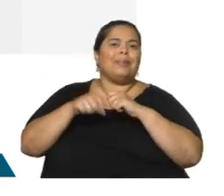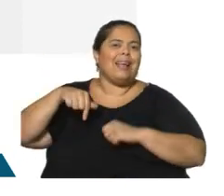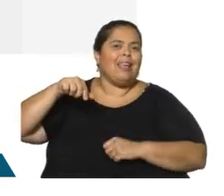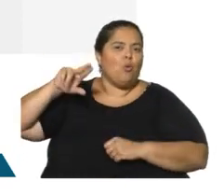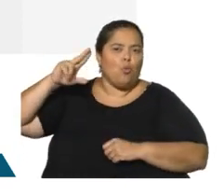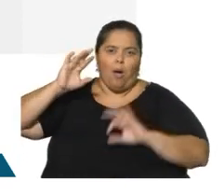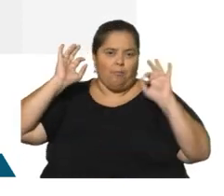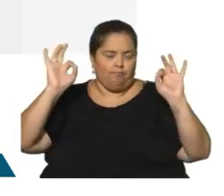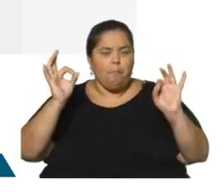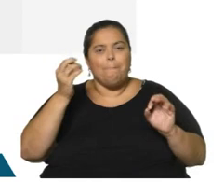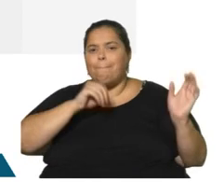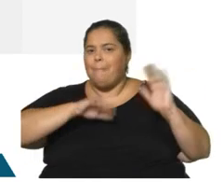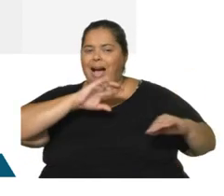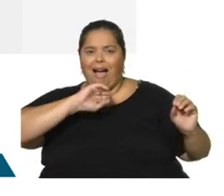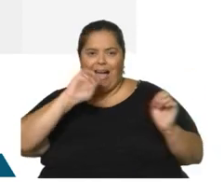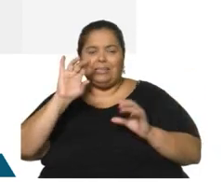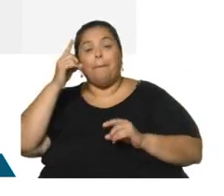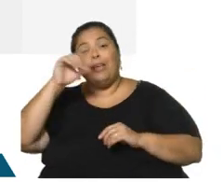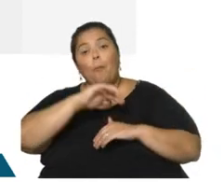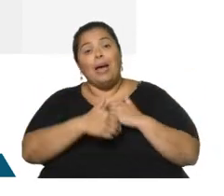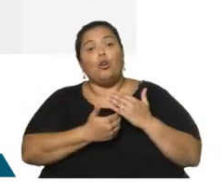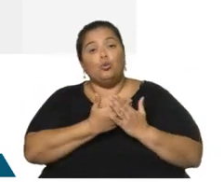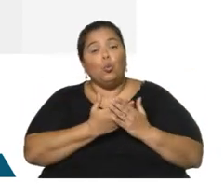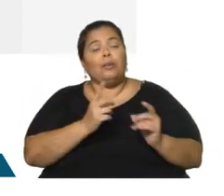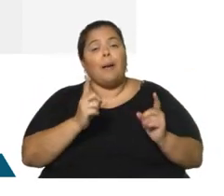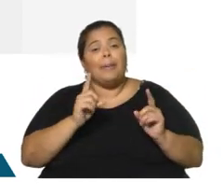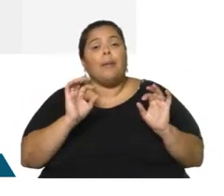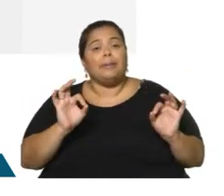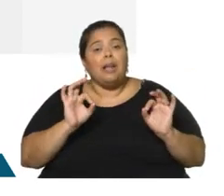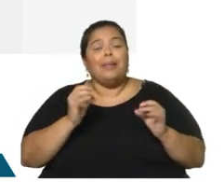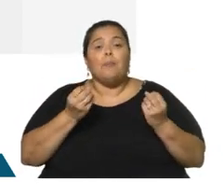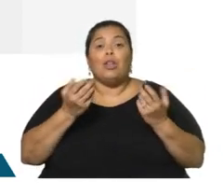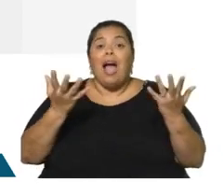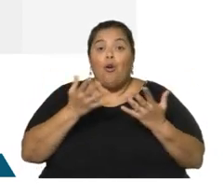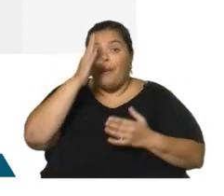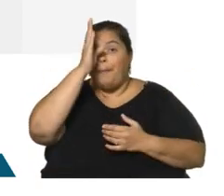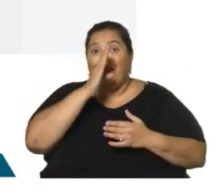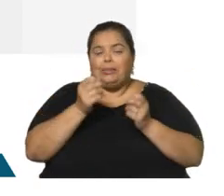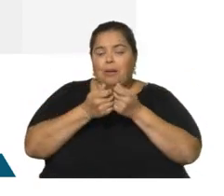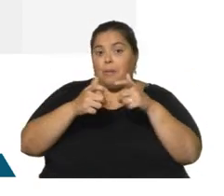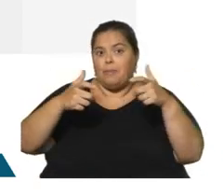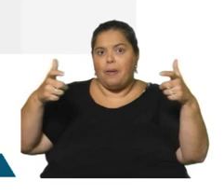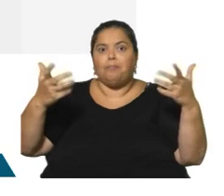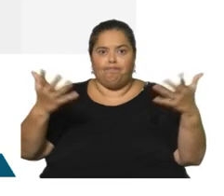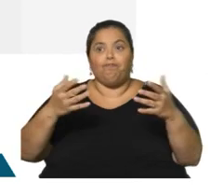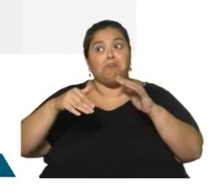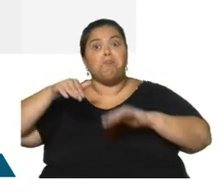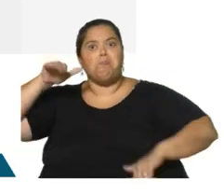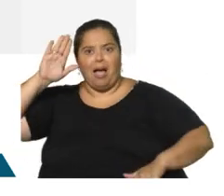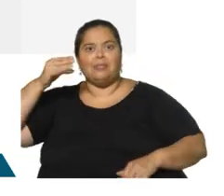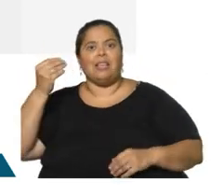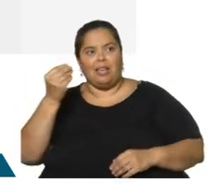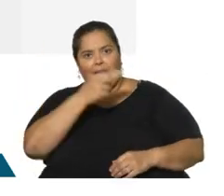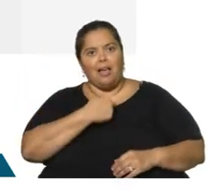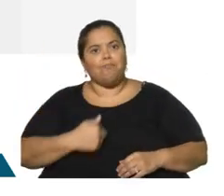Uruguay, pero el Mercosur en conjunto, y especialmente por el crecimiento de Brasil, superaron al gigante asiático en el último año.